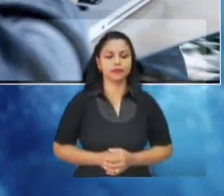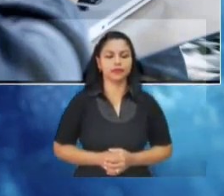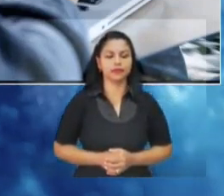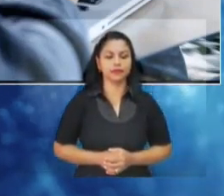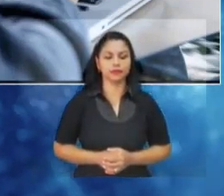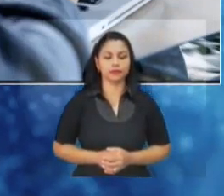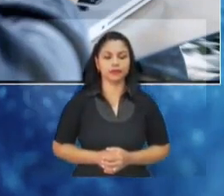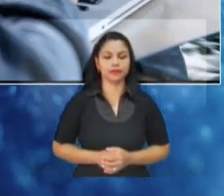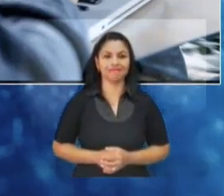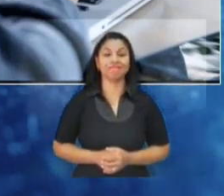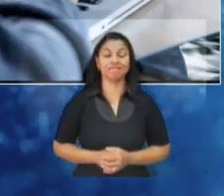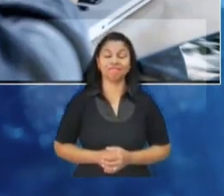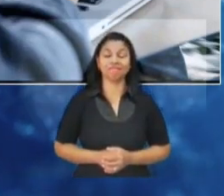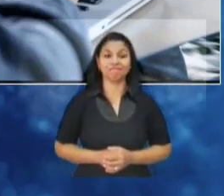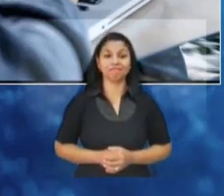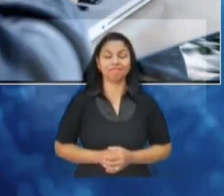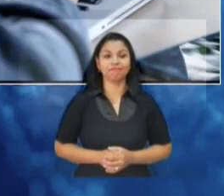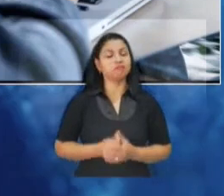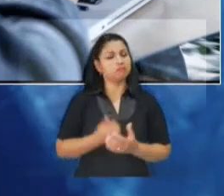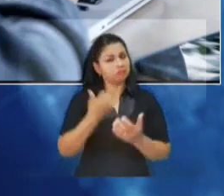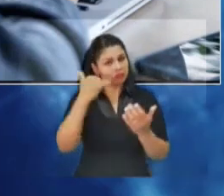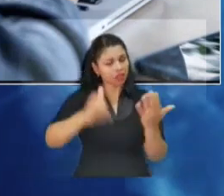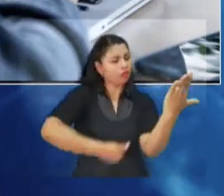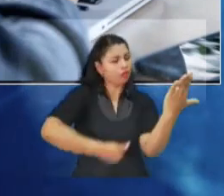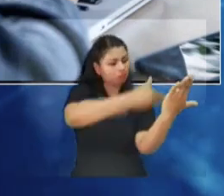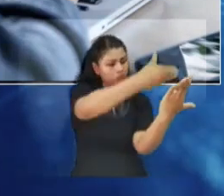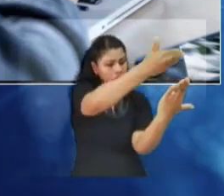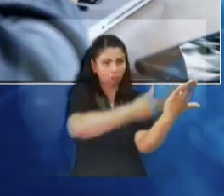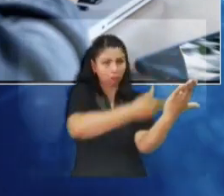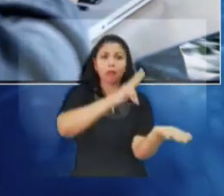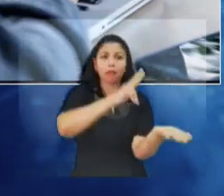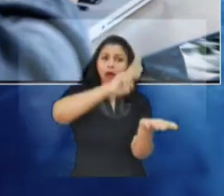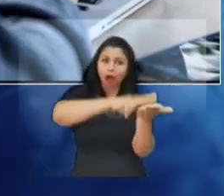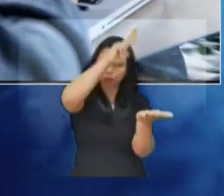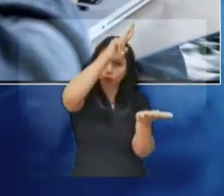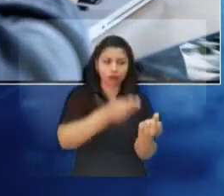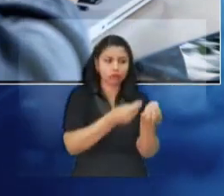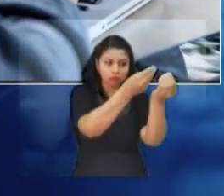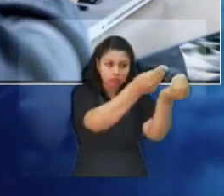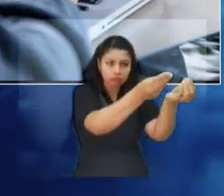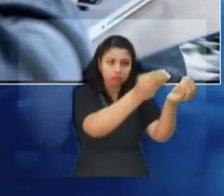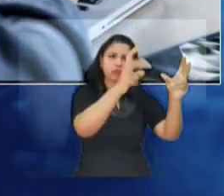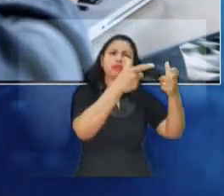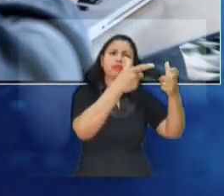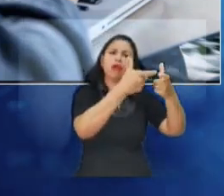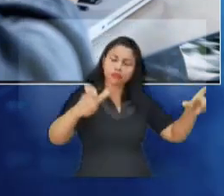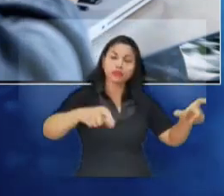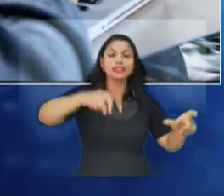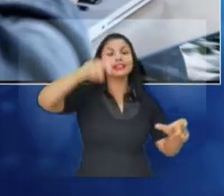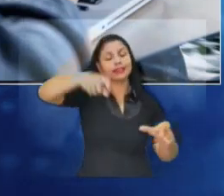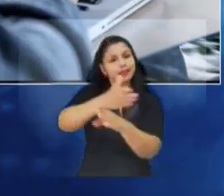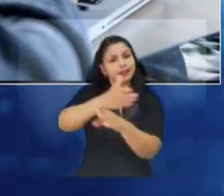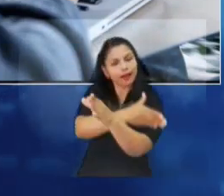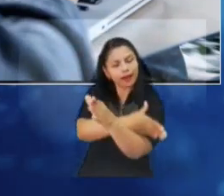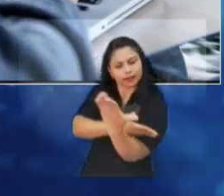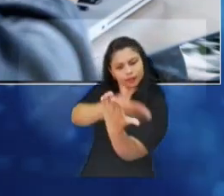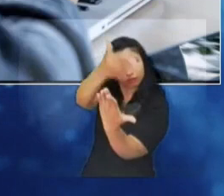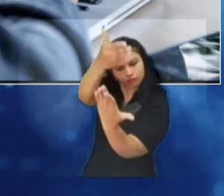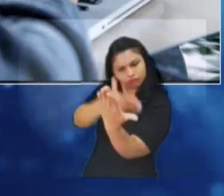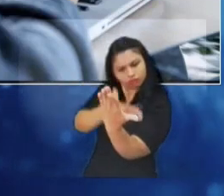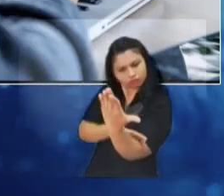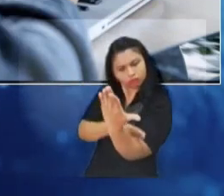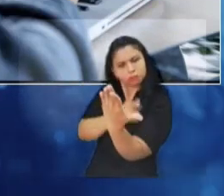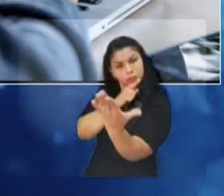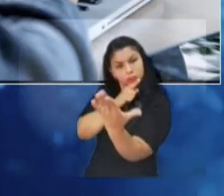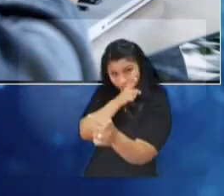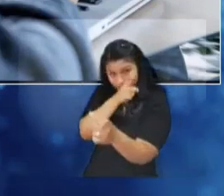Incluso después de conceder las licencias para el uso de los recursos del espectro, hay que tomar medidas adicionales para garantizar el cumplimiento de las